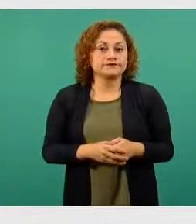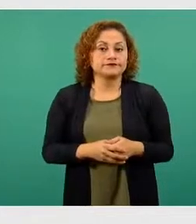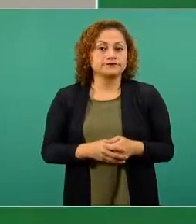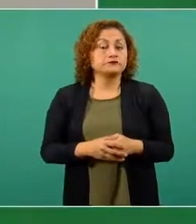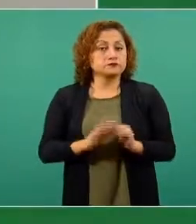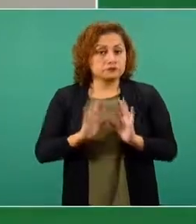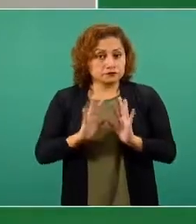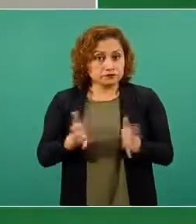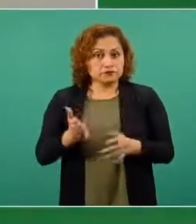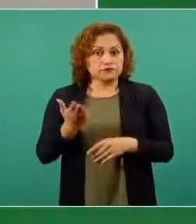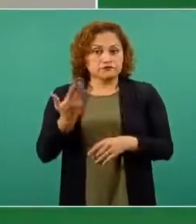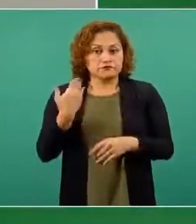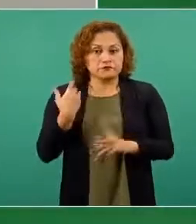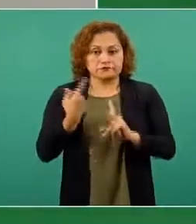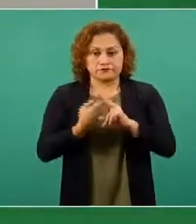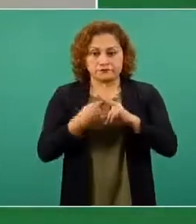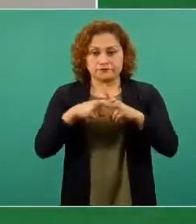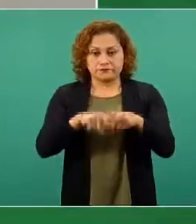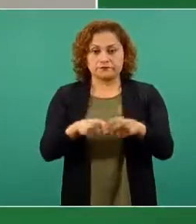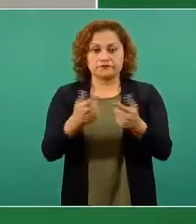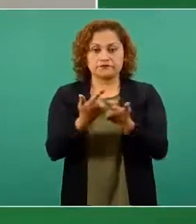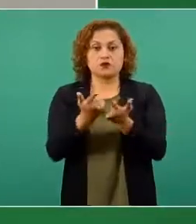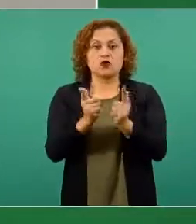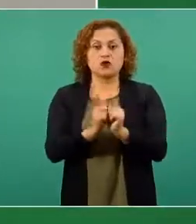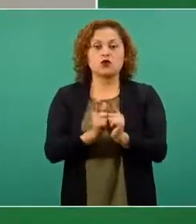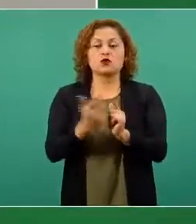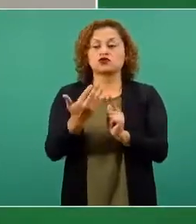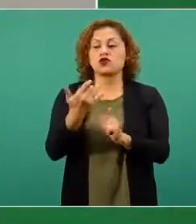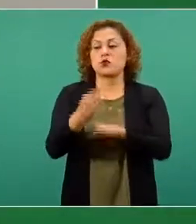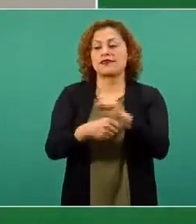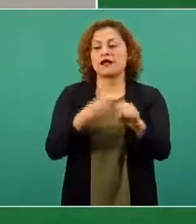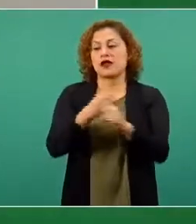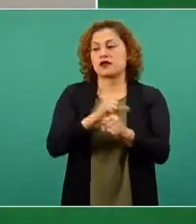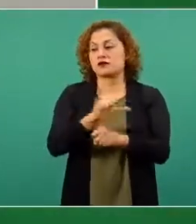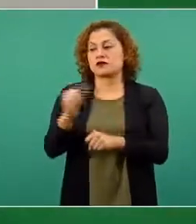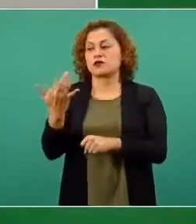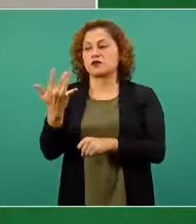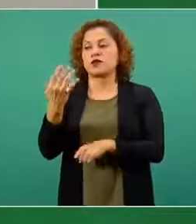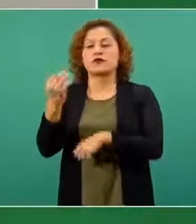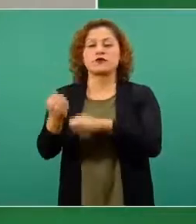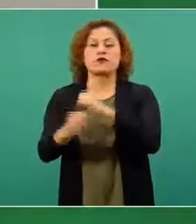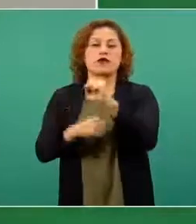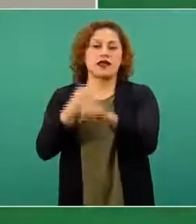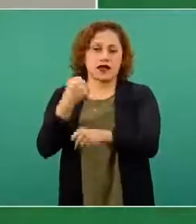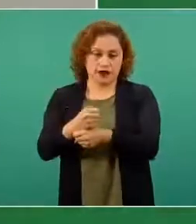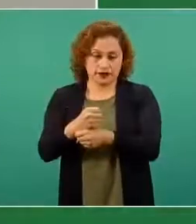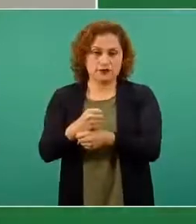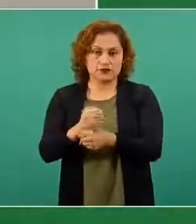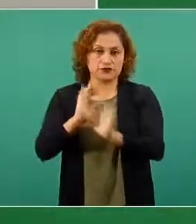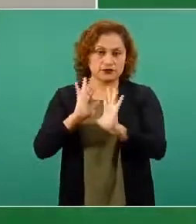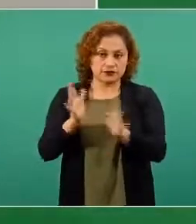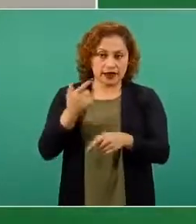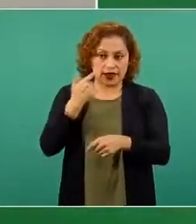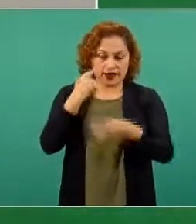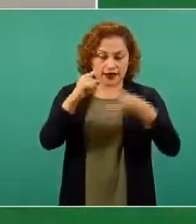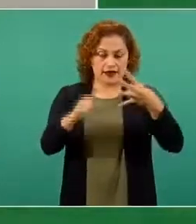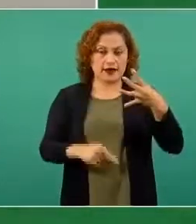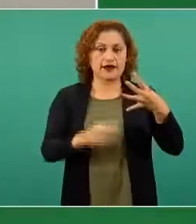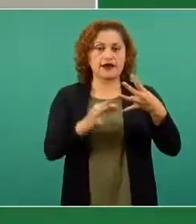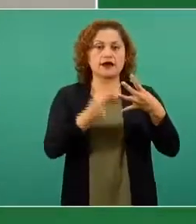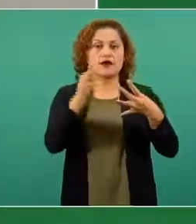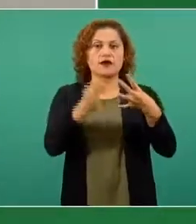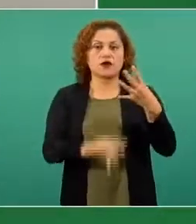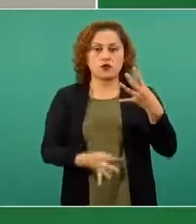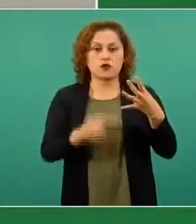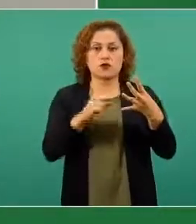se abrió el grupo de personas de cincuenta a cincuenta y nueve años. Por lo tanto, ahora tenemos el grupo completo, es